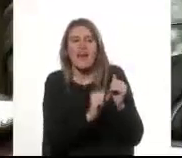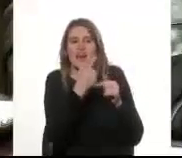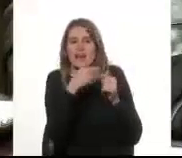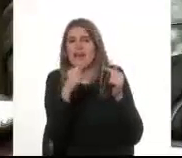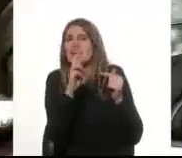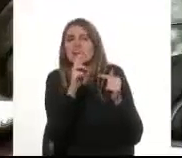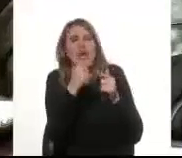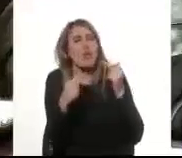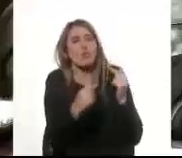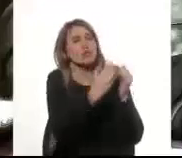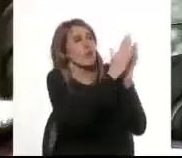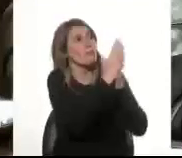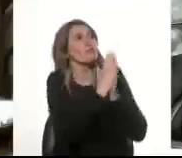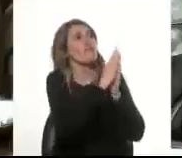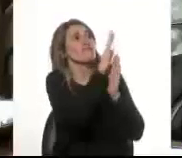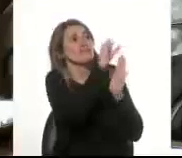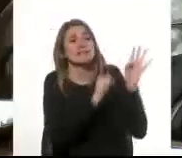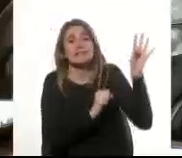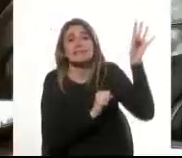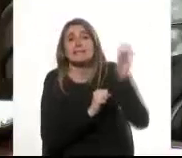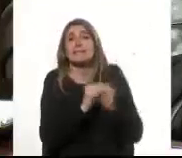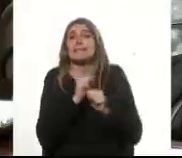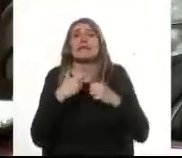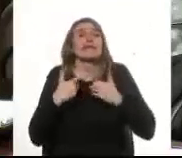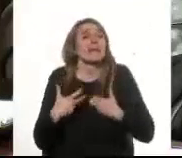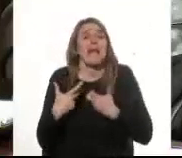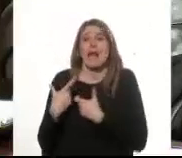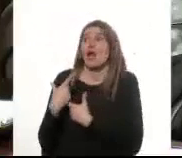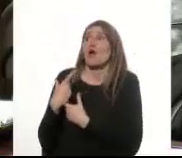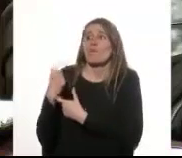Para solventar la peripecia de la radio